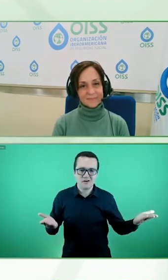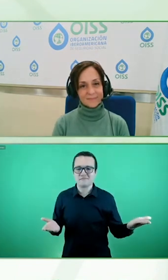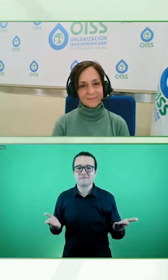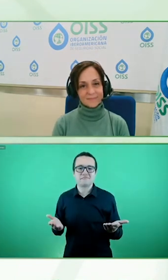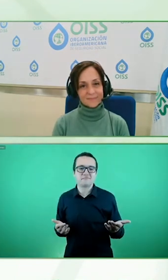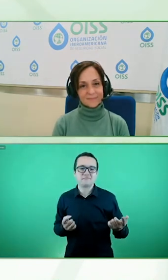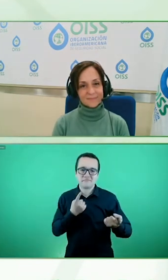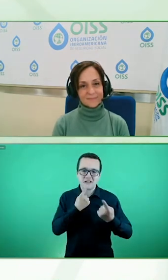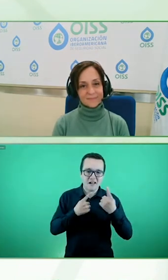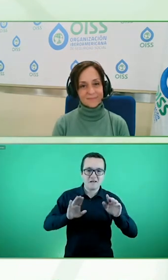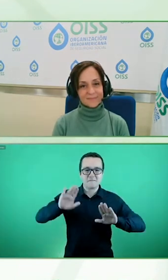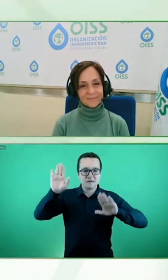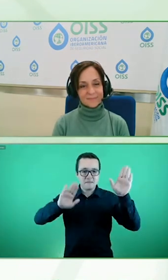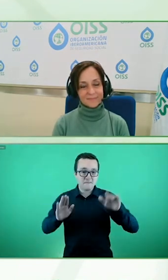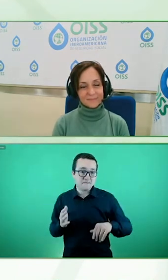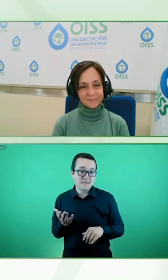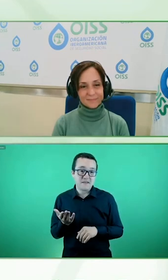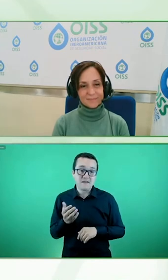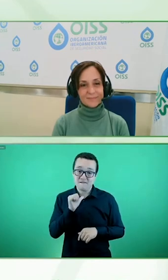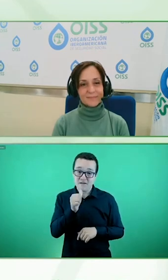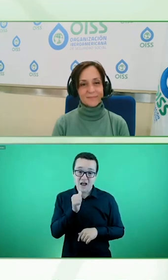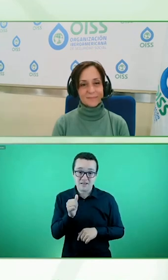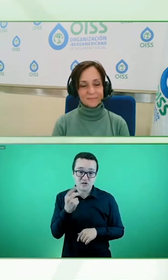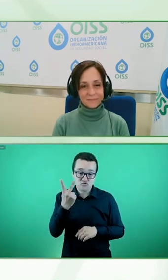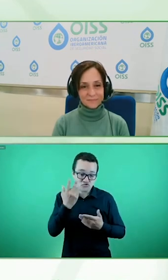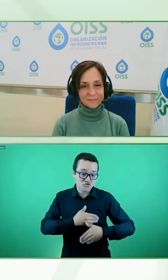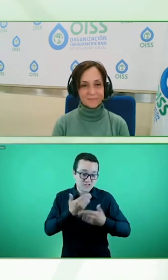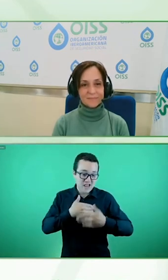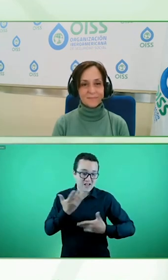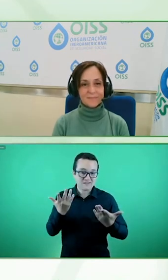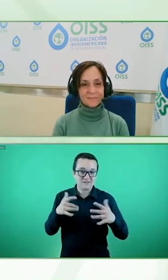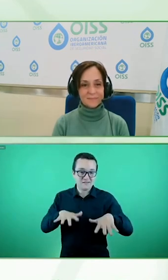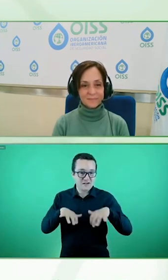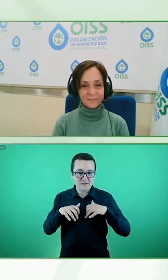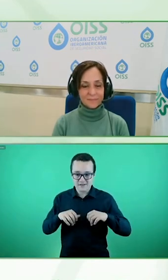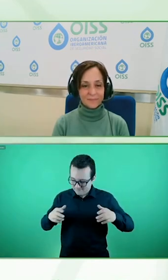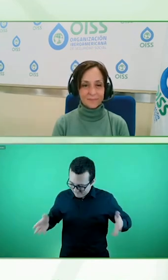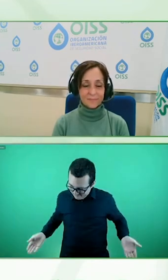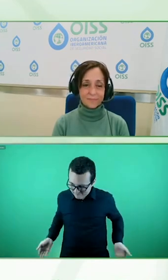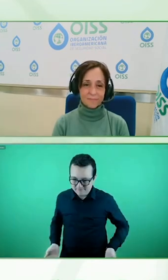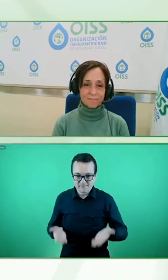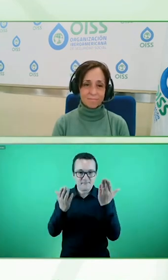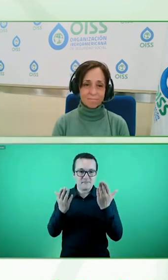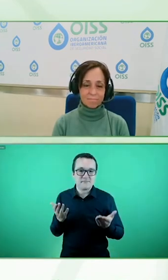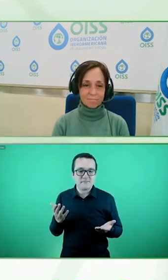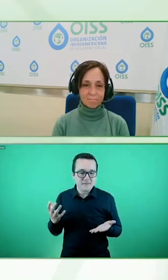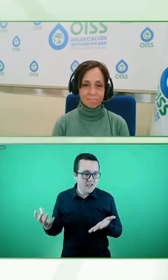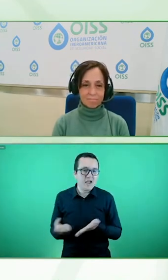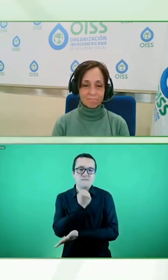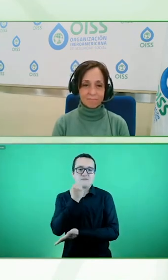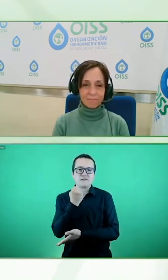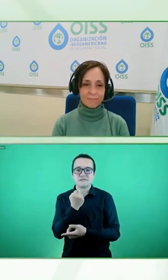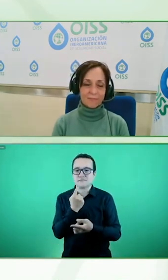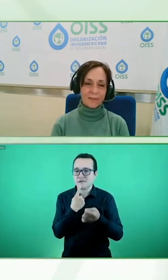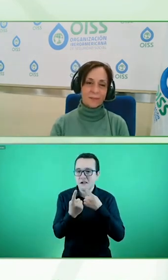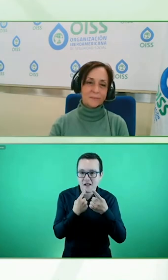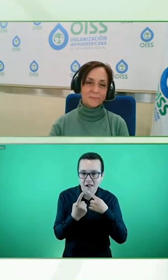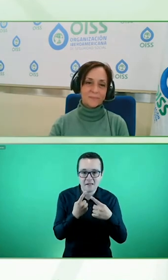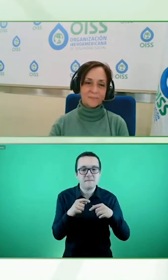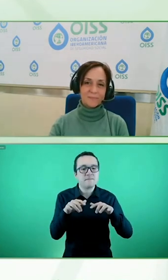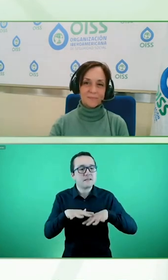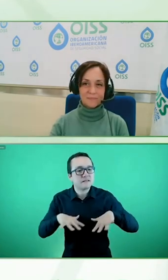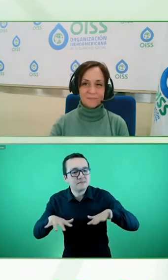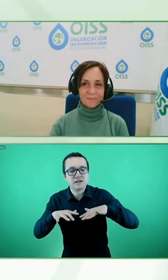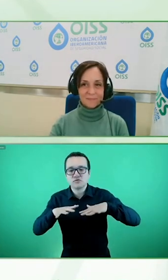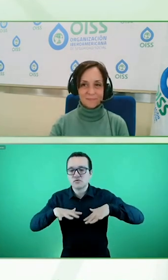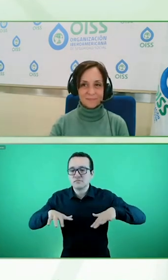nos quedan dos días de evento así que aprovechemos también de conversar en otros ámbitos y